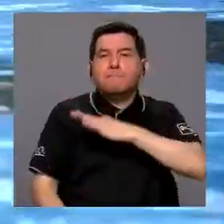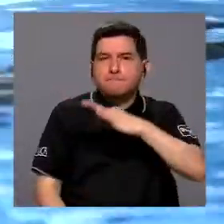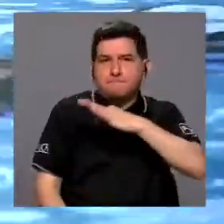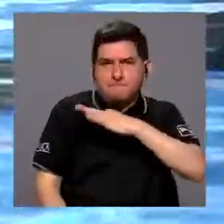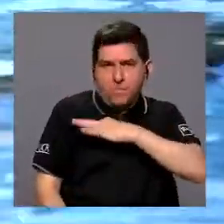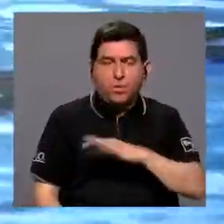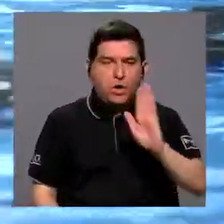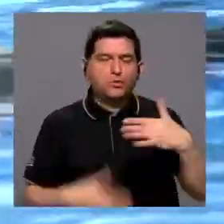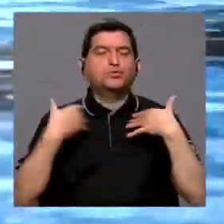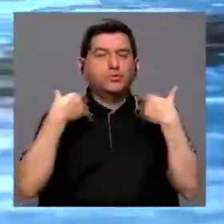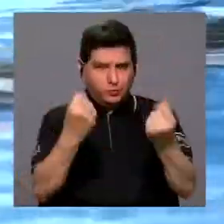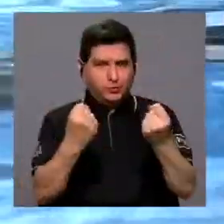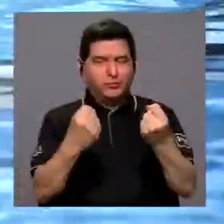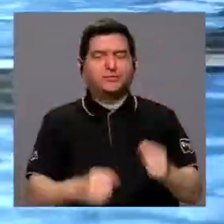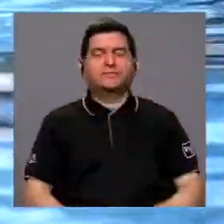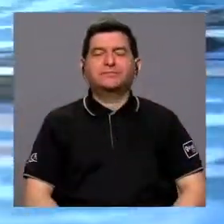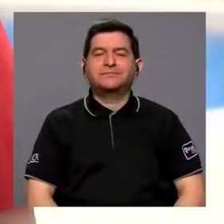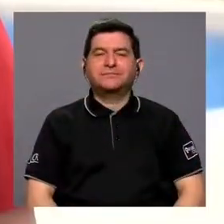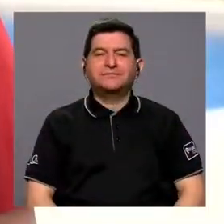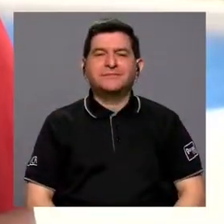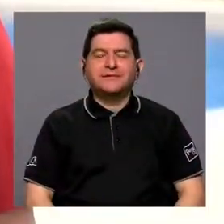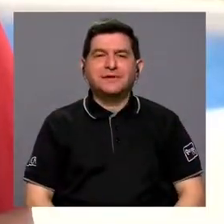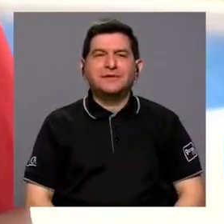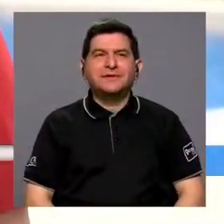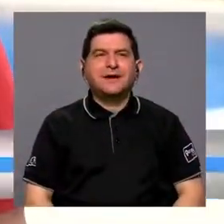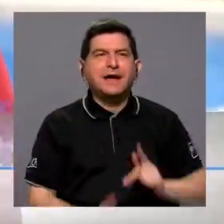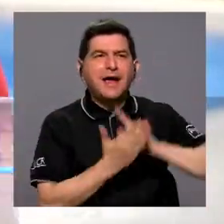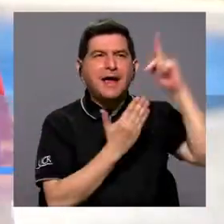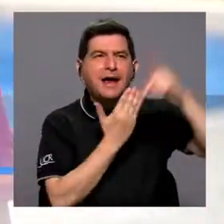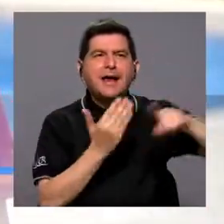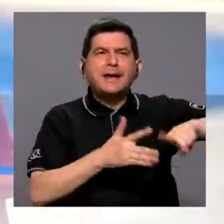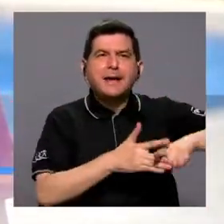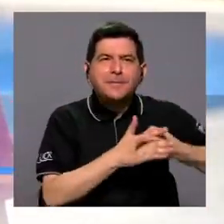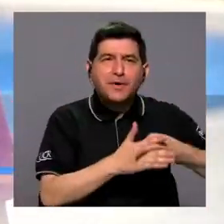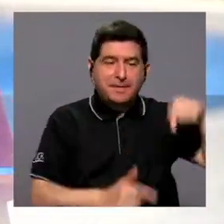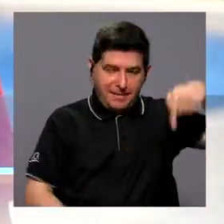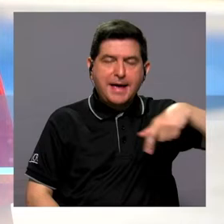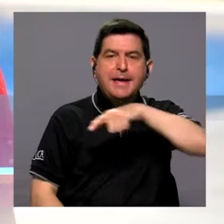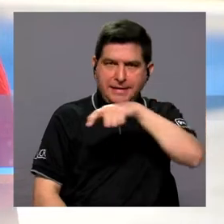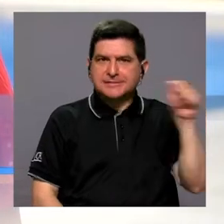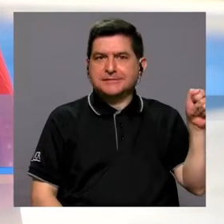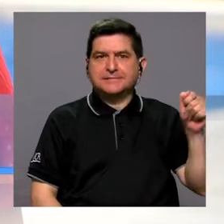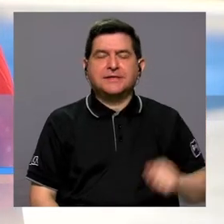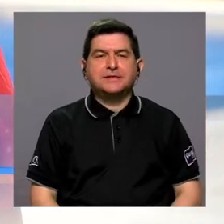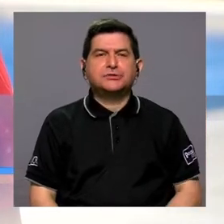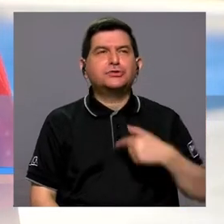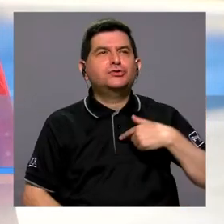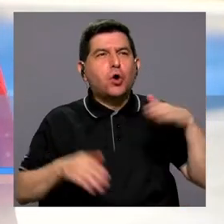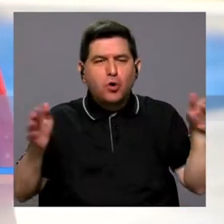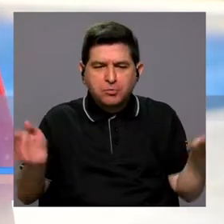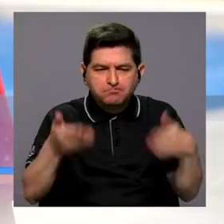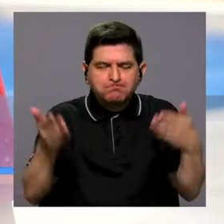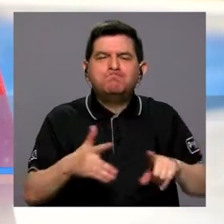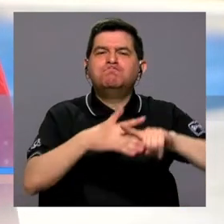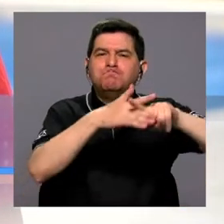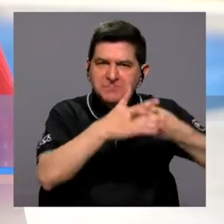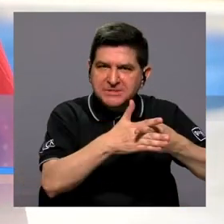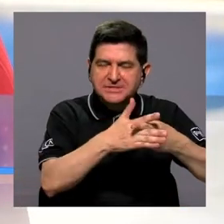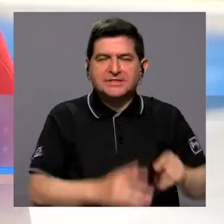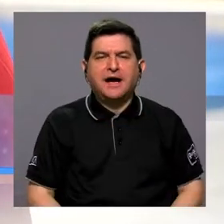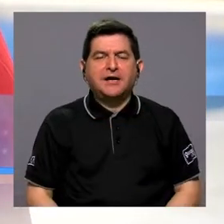beneficios en su salud. Bueno, en el programa inicié este mes. Me motivé a iniciarlo